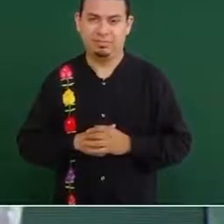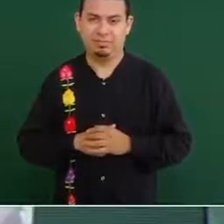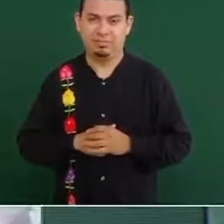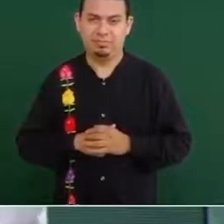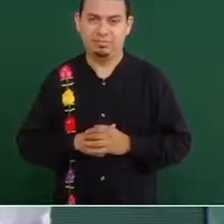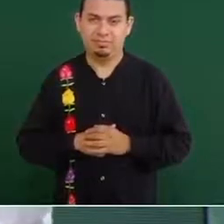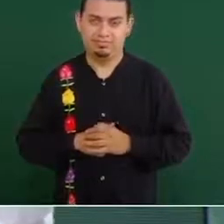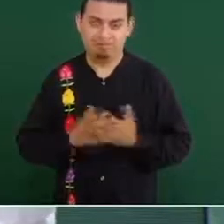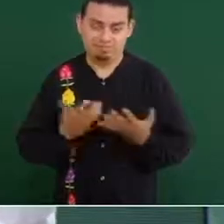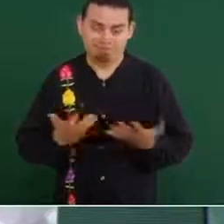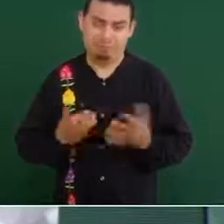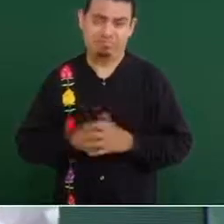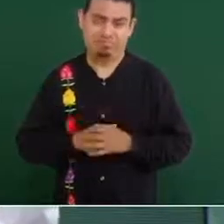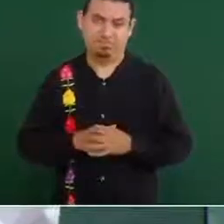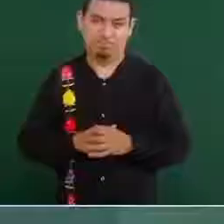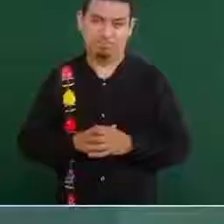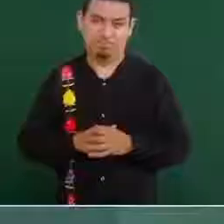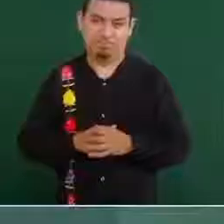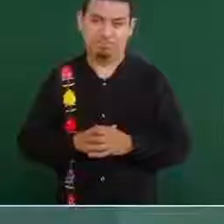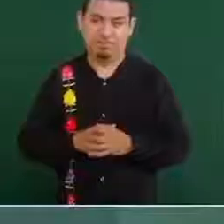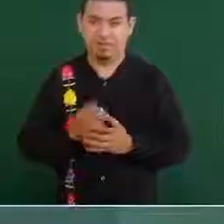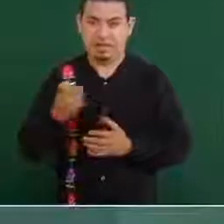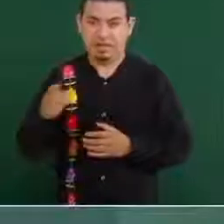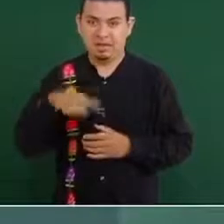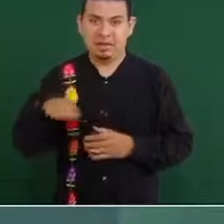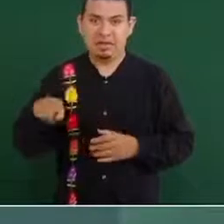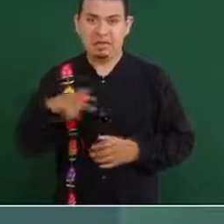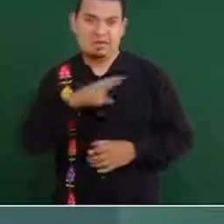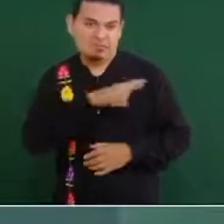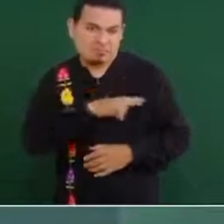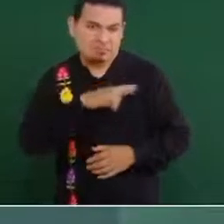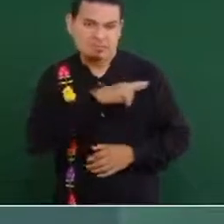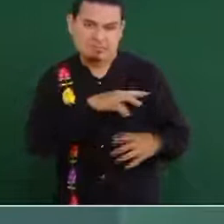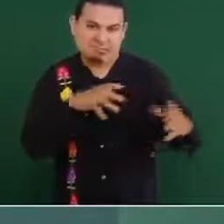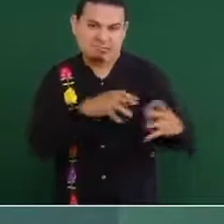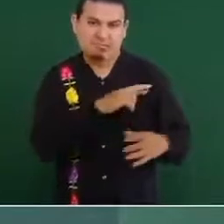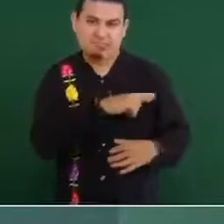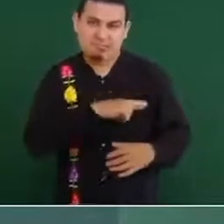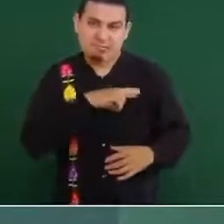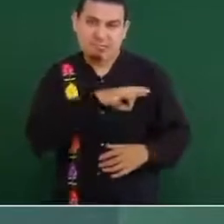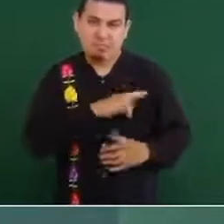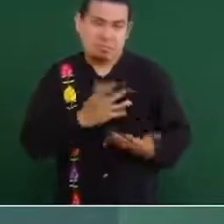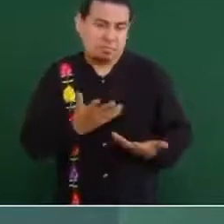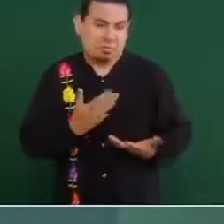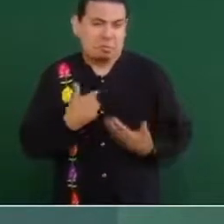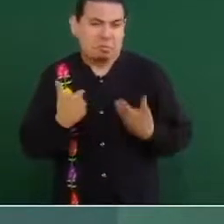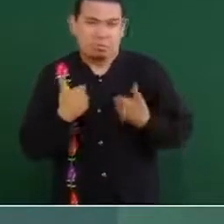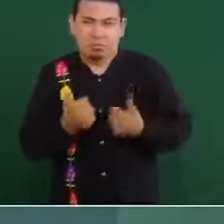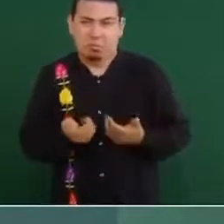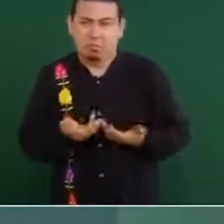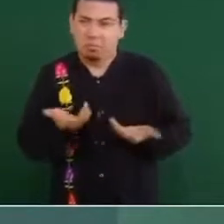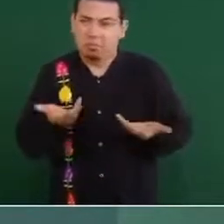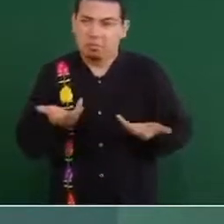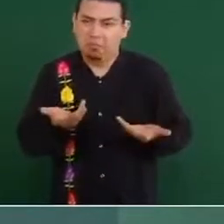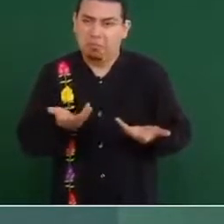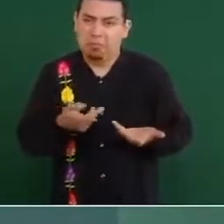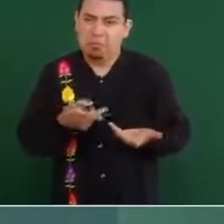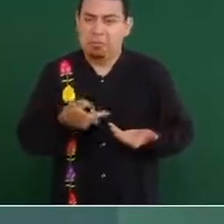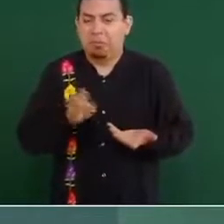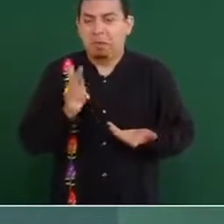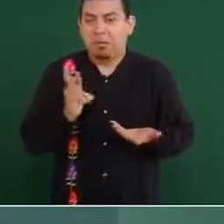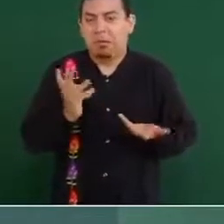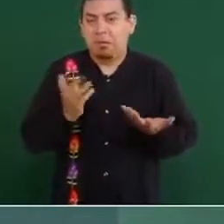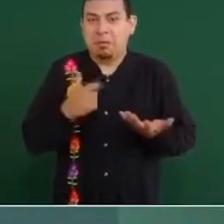Entonces, eso no les ayuda, pero están como para